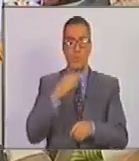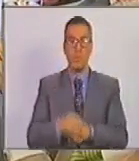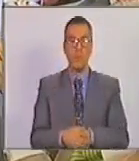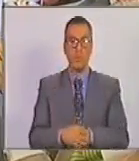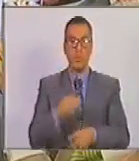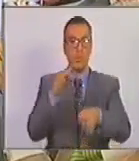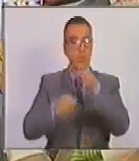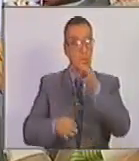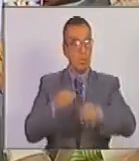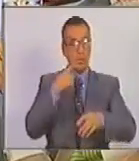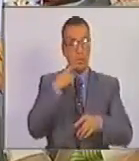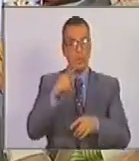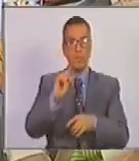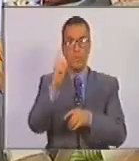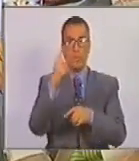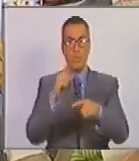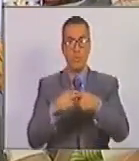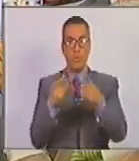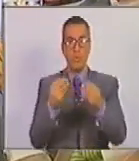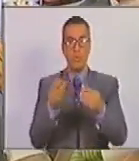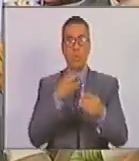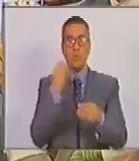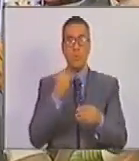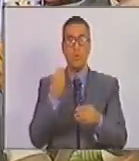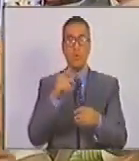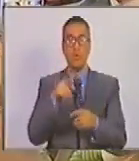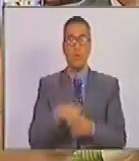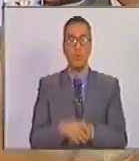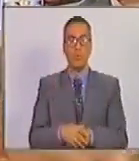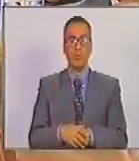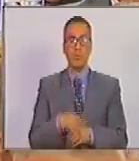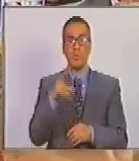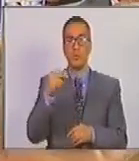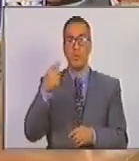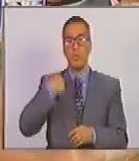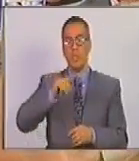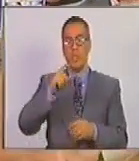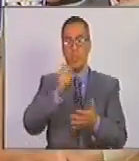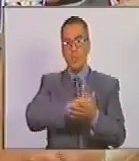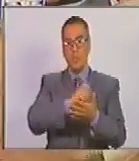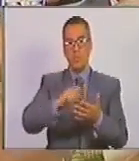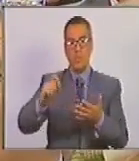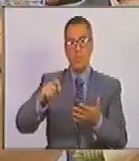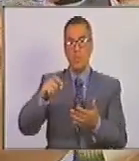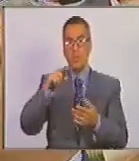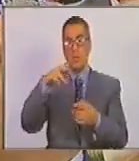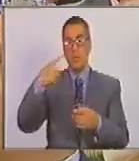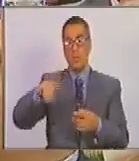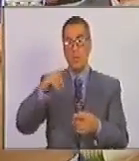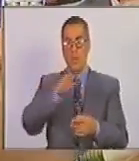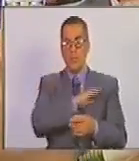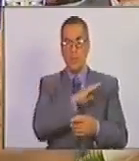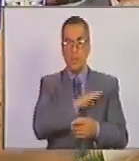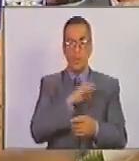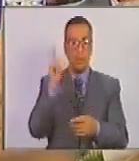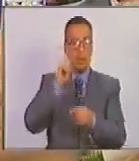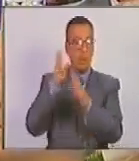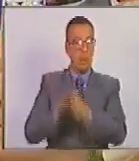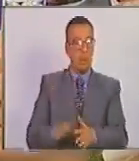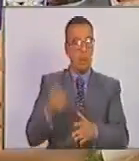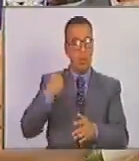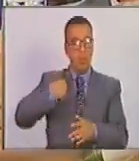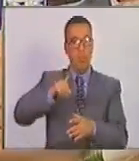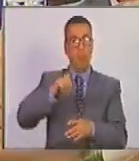No es justo porque, primero, hay muchos muchachos o muchachas que no se han inscrito, y es un derecho que todos los venezolanos